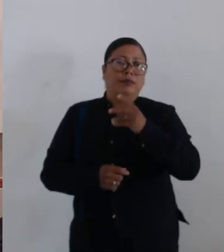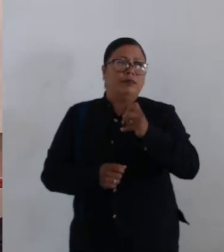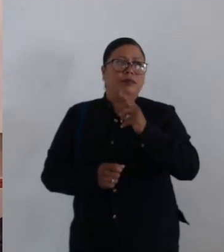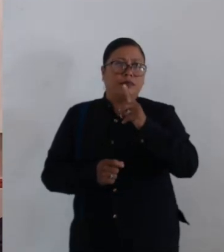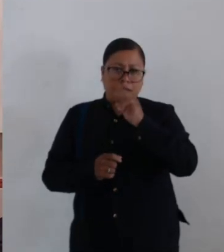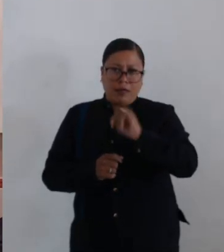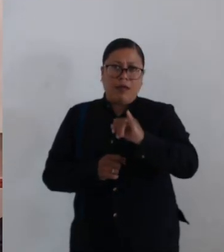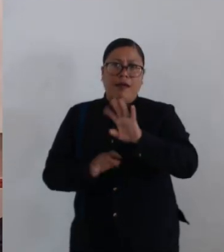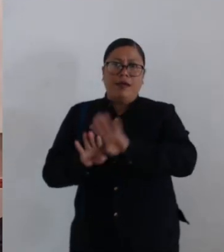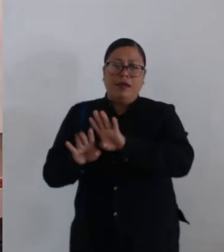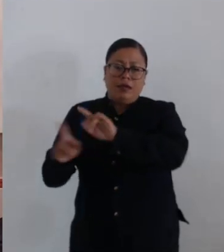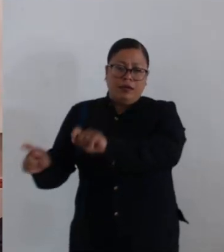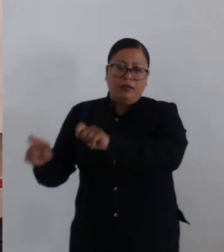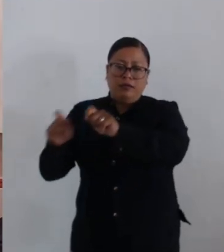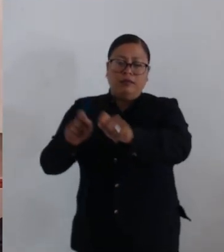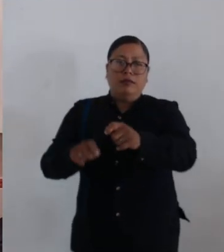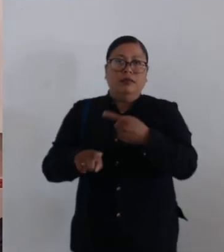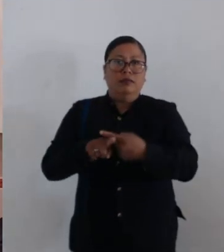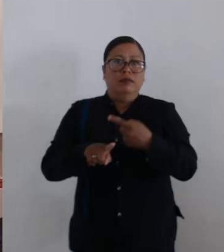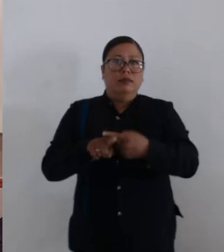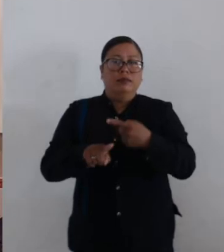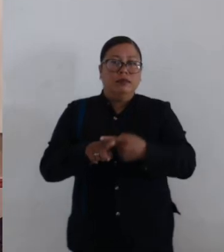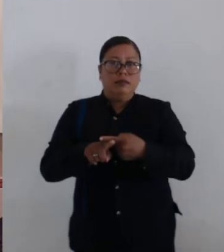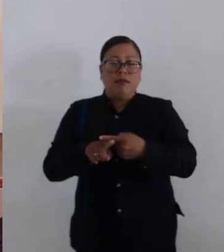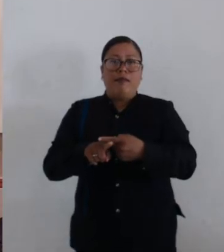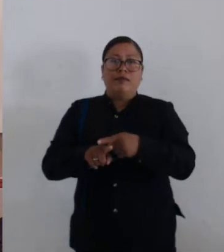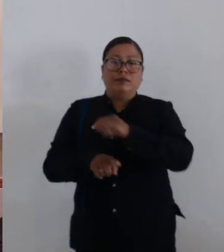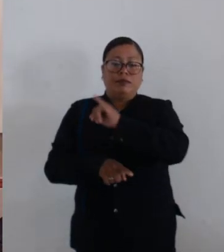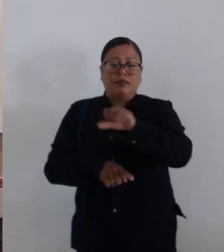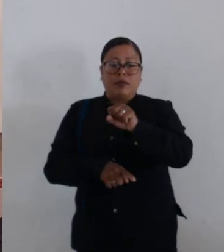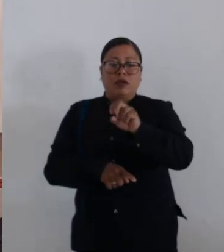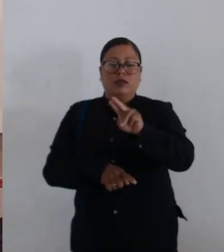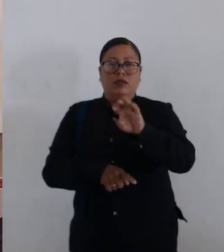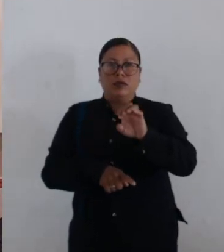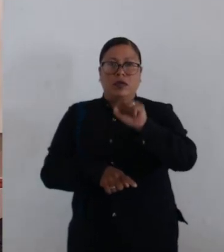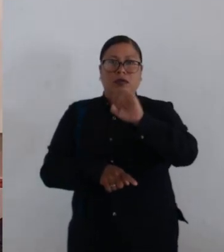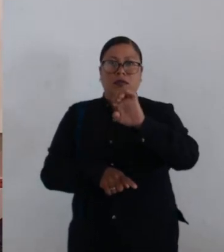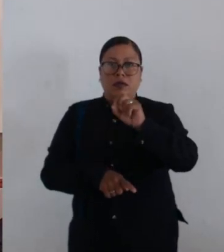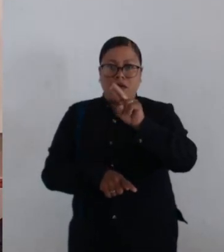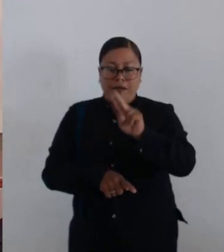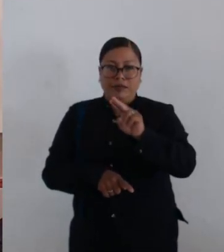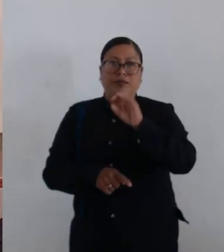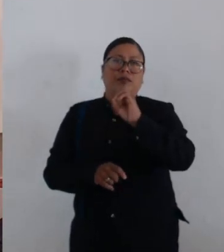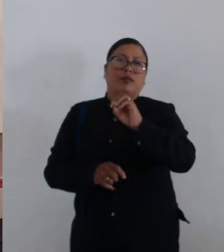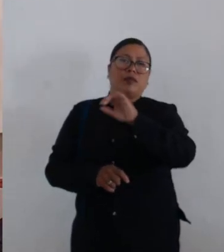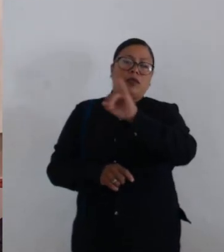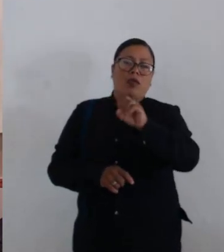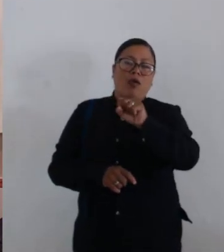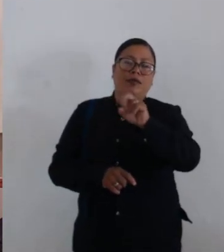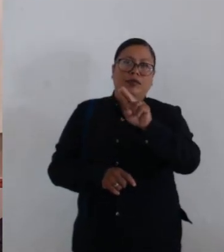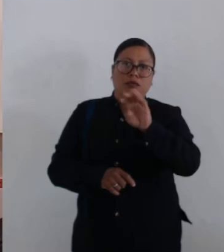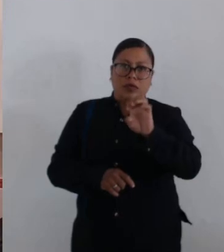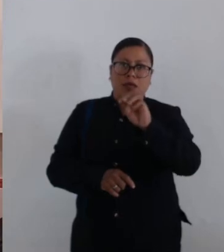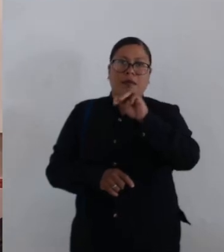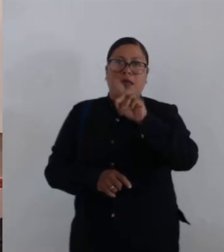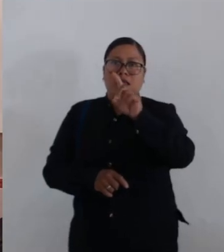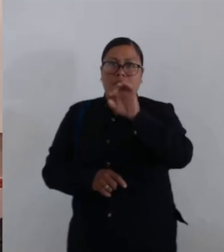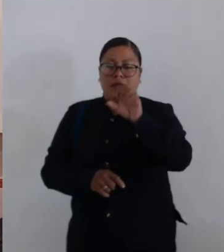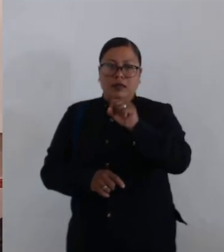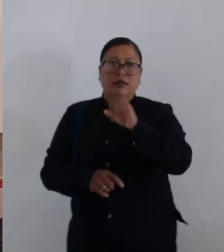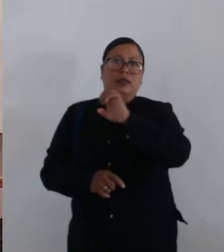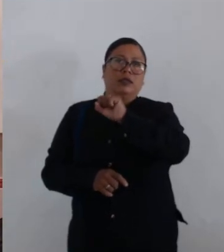determina aprobar la sesión de derechos que realiza el concesionario Josué Esaú Méndez o Josué Méndez Pérez o J.